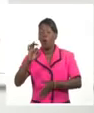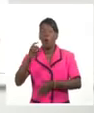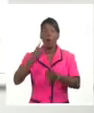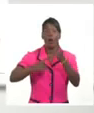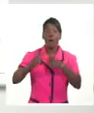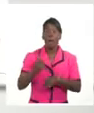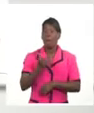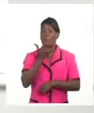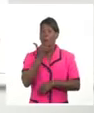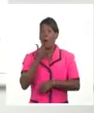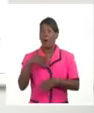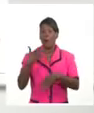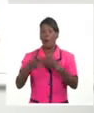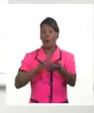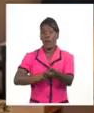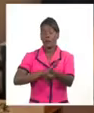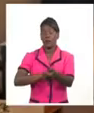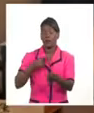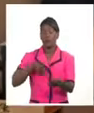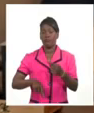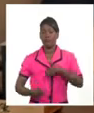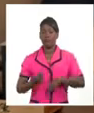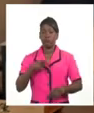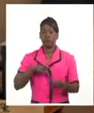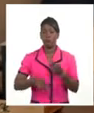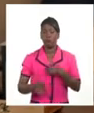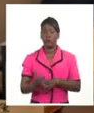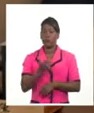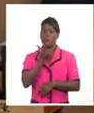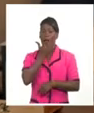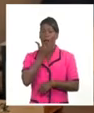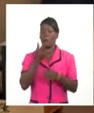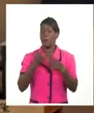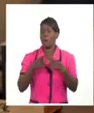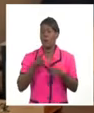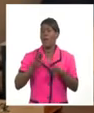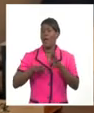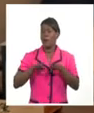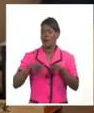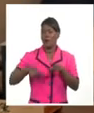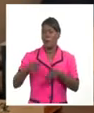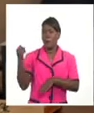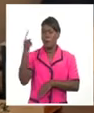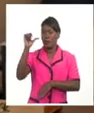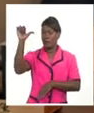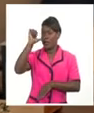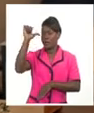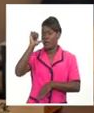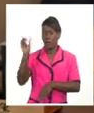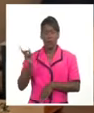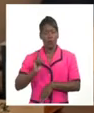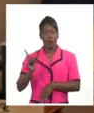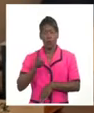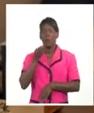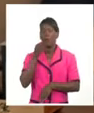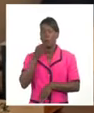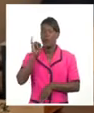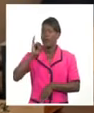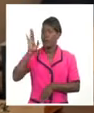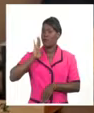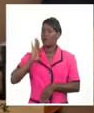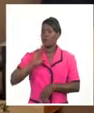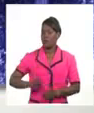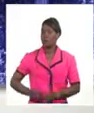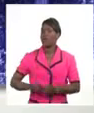inadecuado del sistema inmunitario pero muchas veces la enfermedad está ocasionada por agentes infecciosos en su